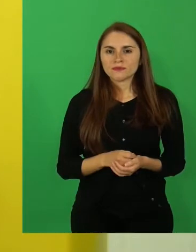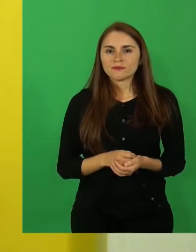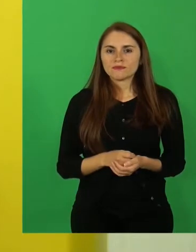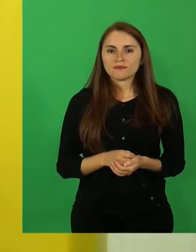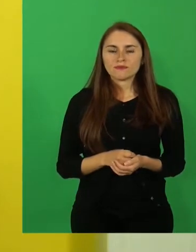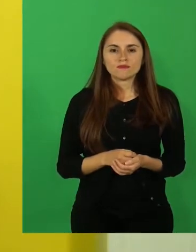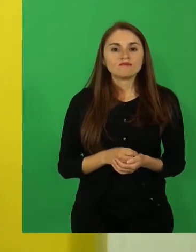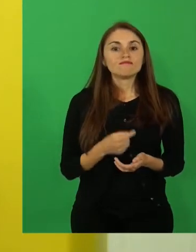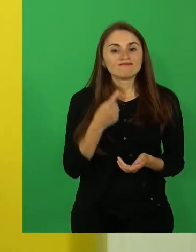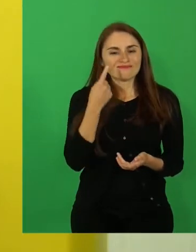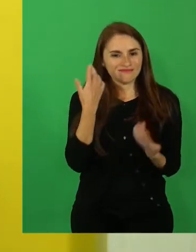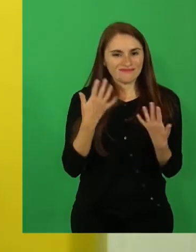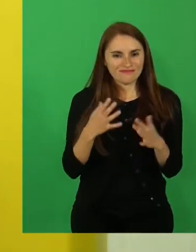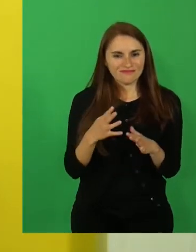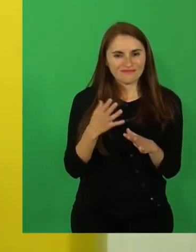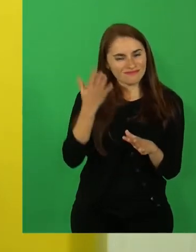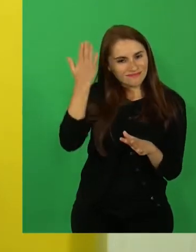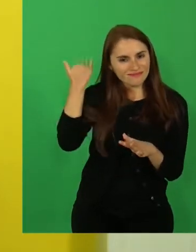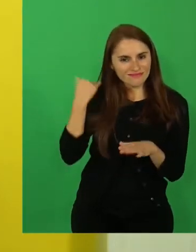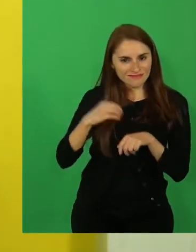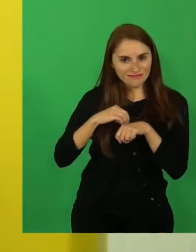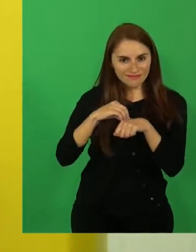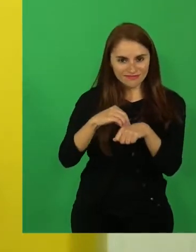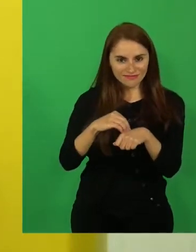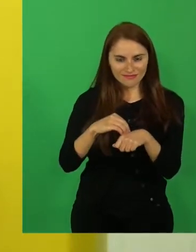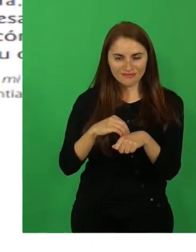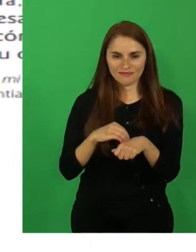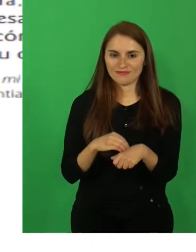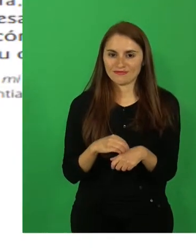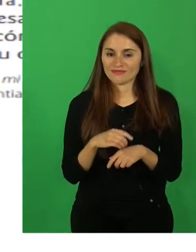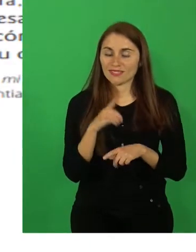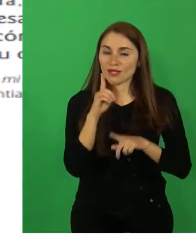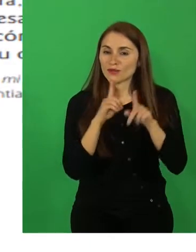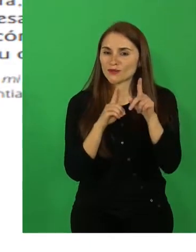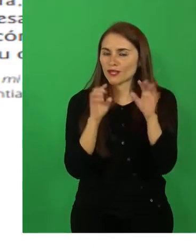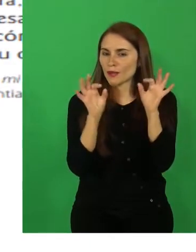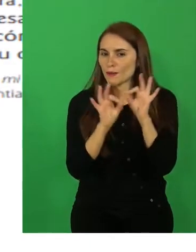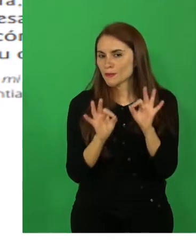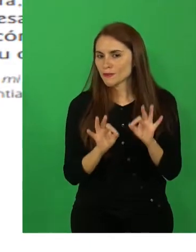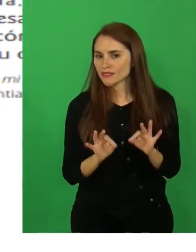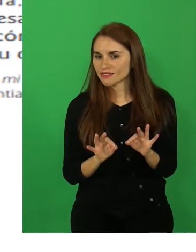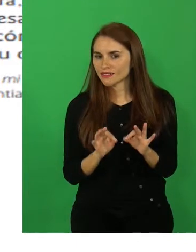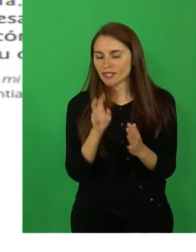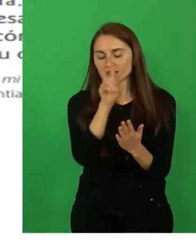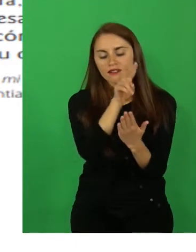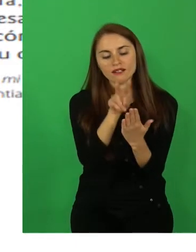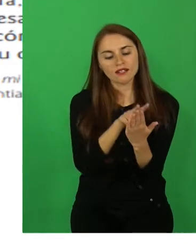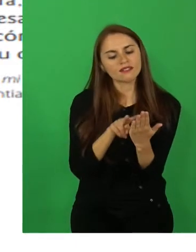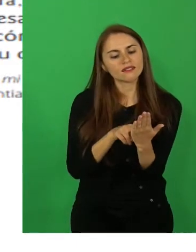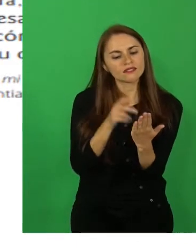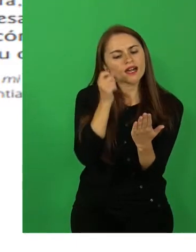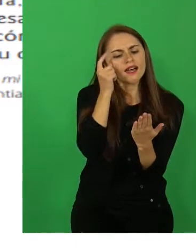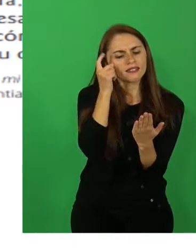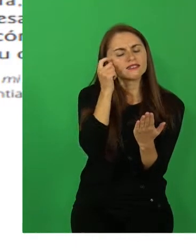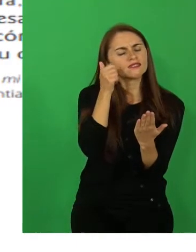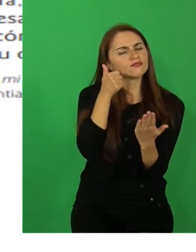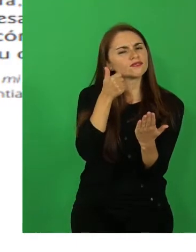Y, como les dije el otro día, que les di algunos tips para la lectura comprensiva,